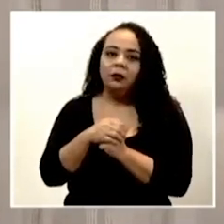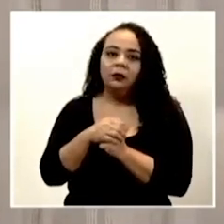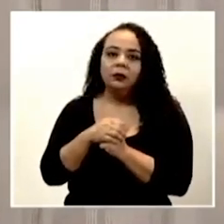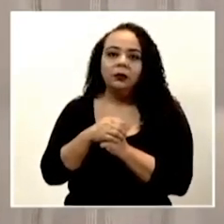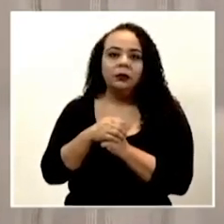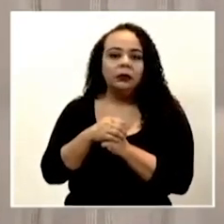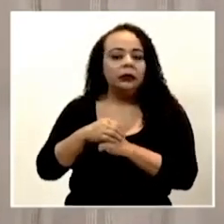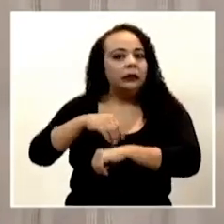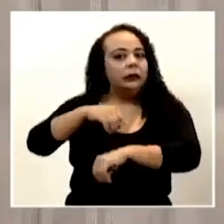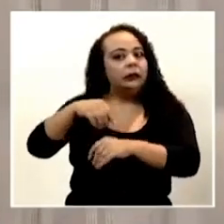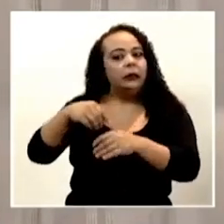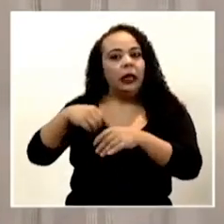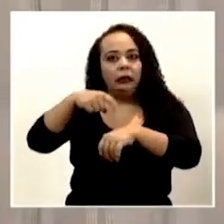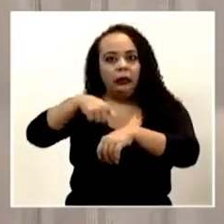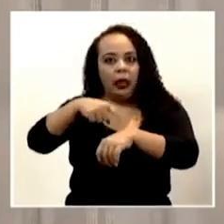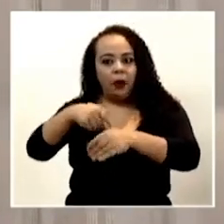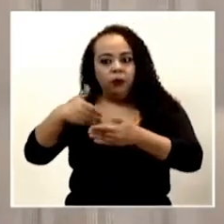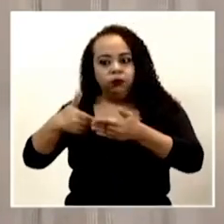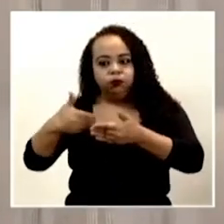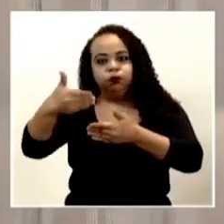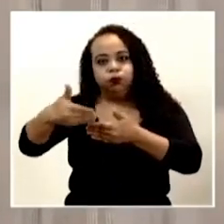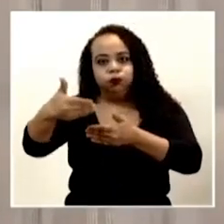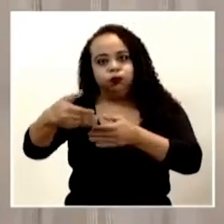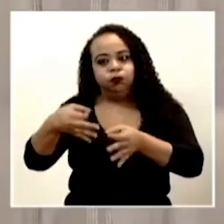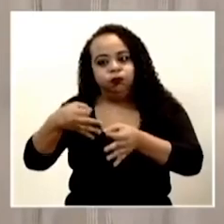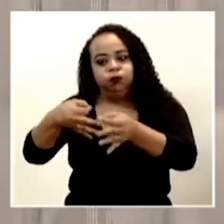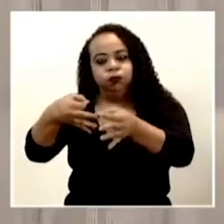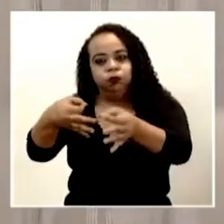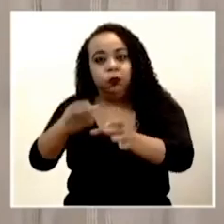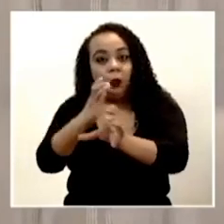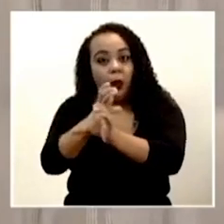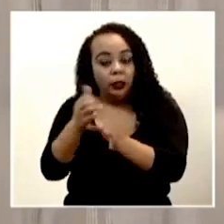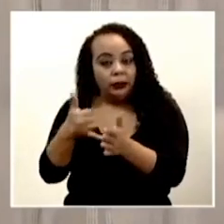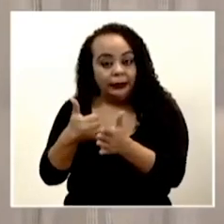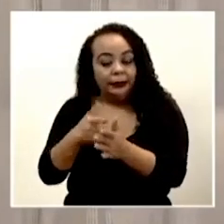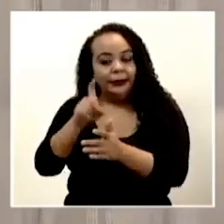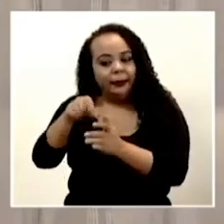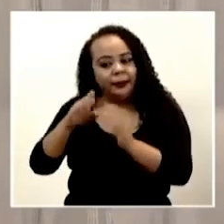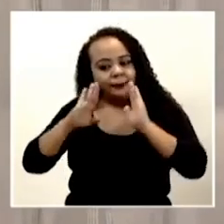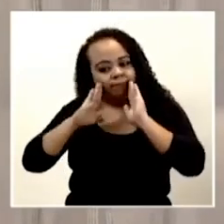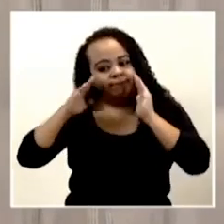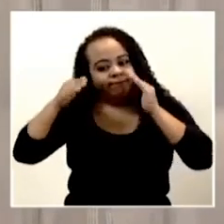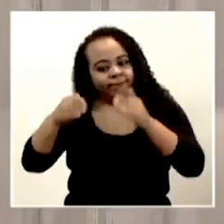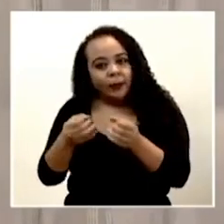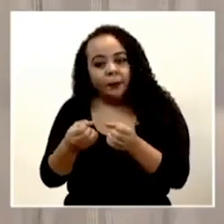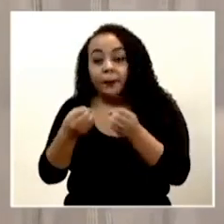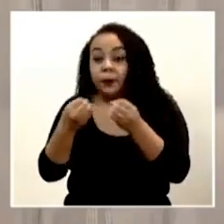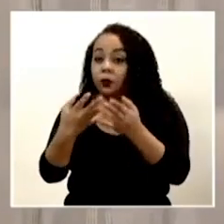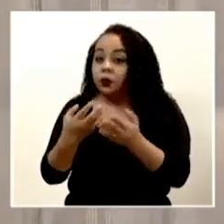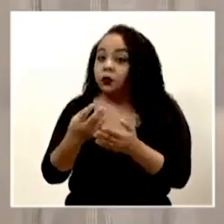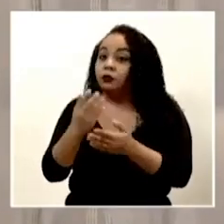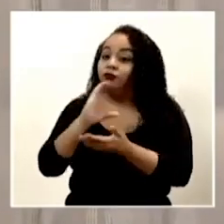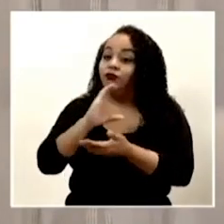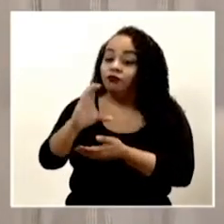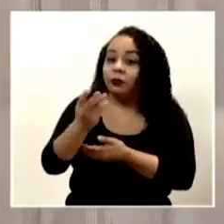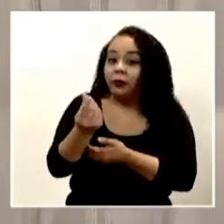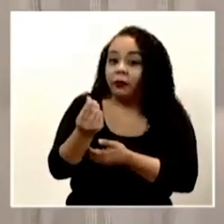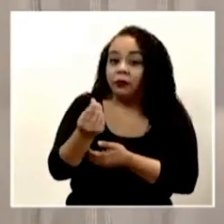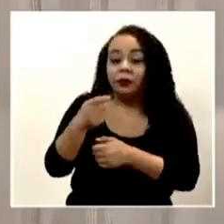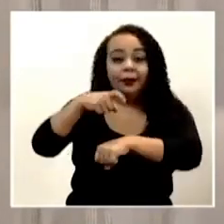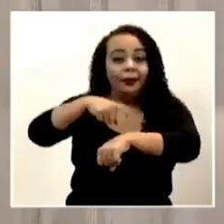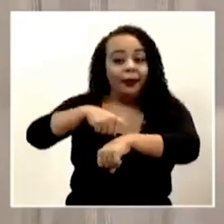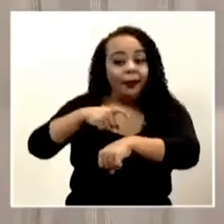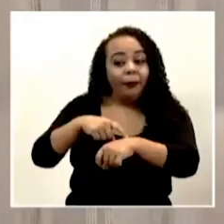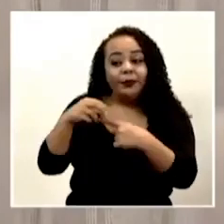de tanda larga en, en las unidades de cuidados intensivos. Tenemos que dedicarle una enorme cantidad de recursos de tiempo, de,